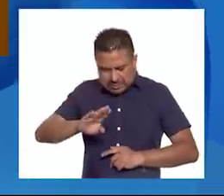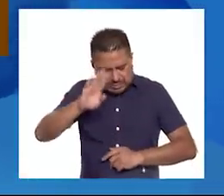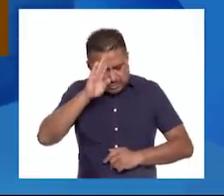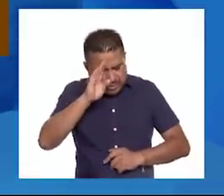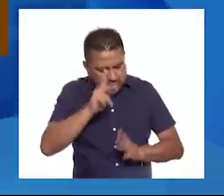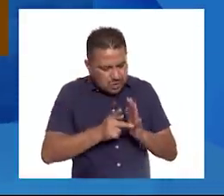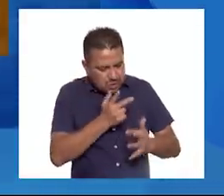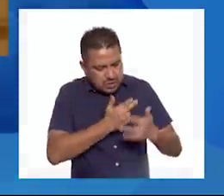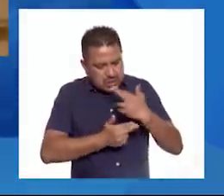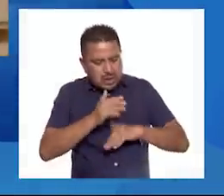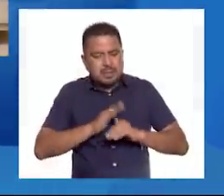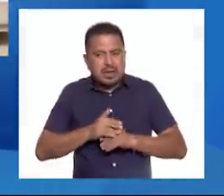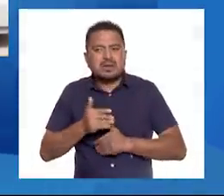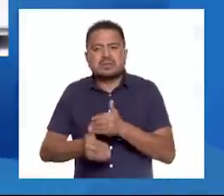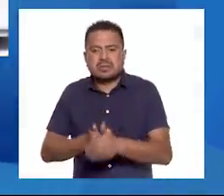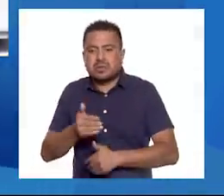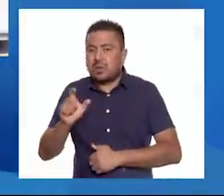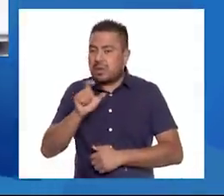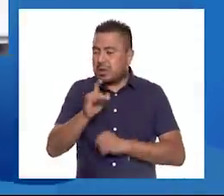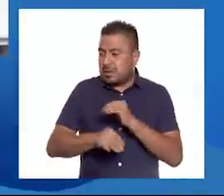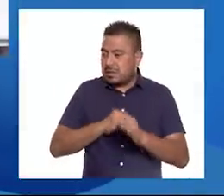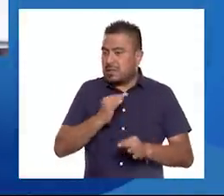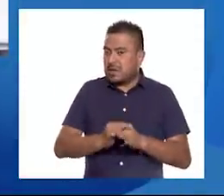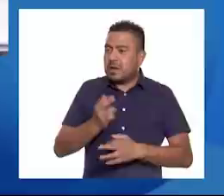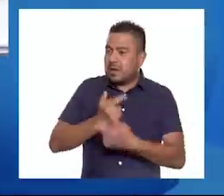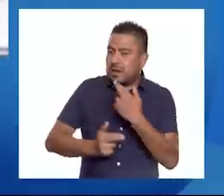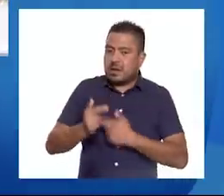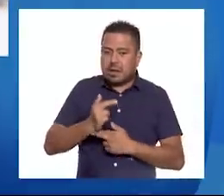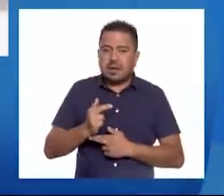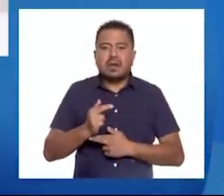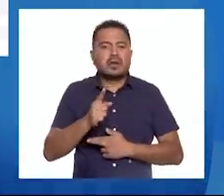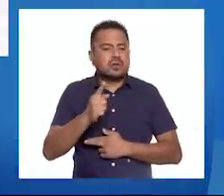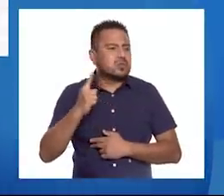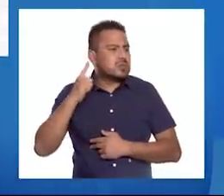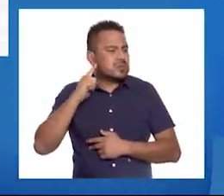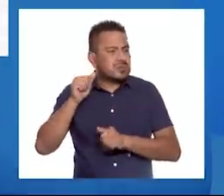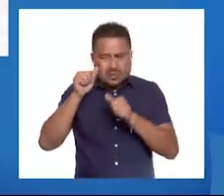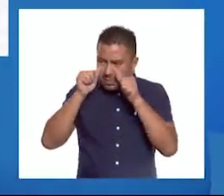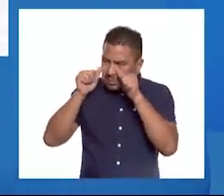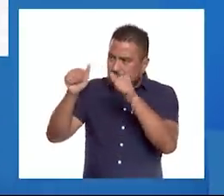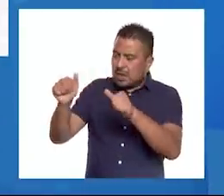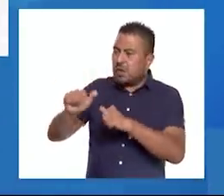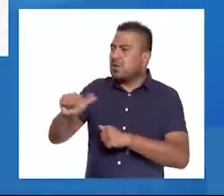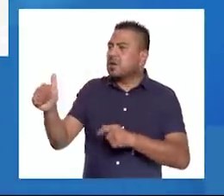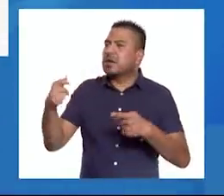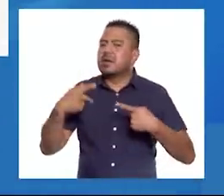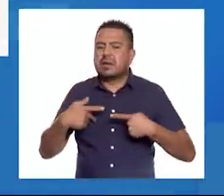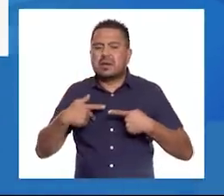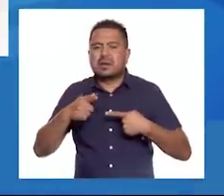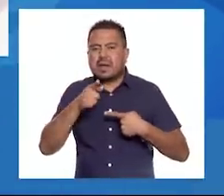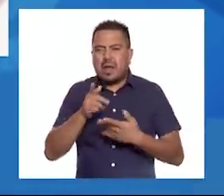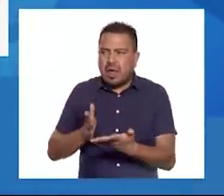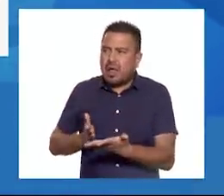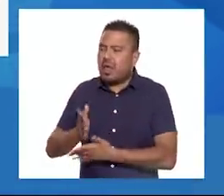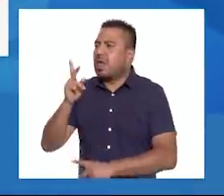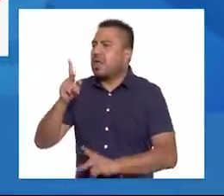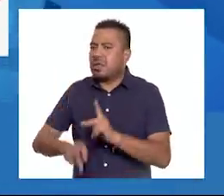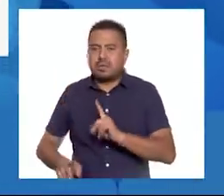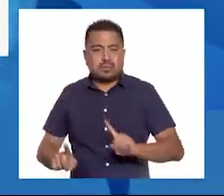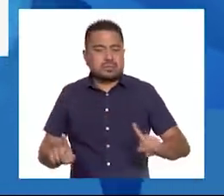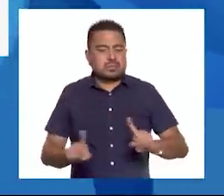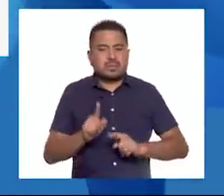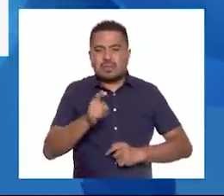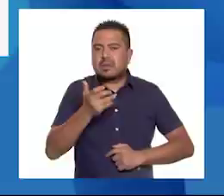retomar más adelante. Cuando estés listo para retomar, escucha atentamente al otro sin interrumpir.